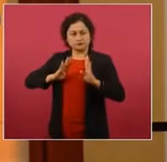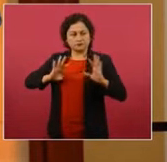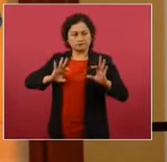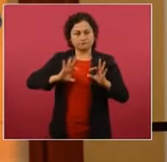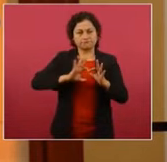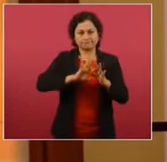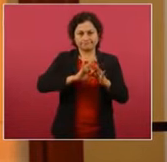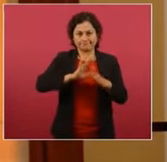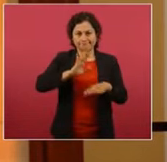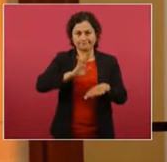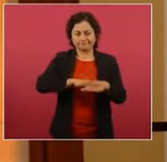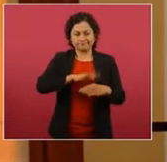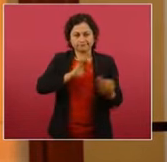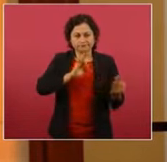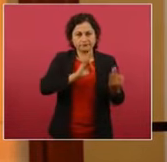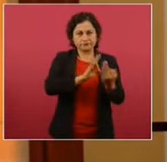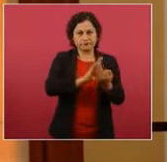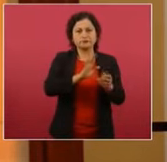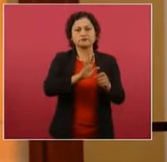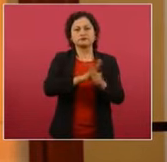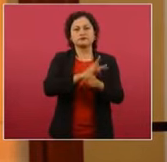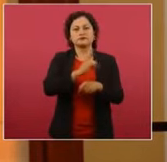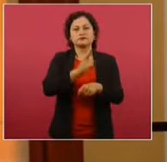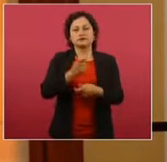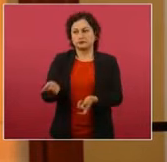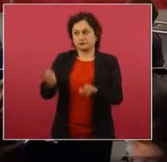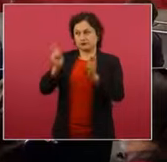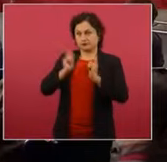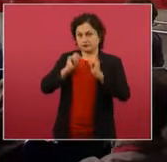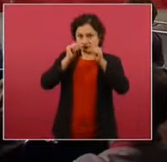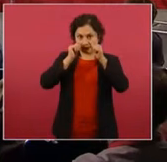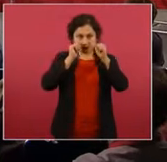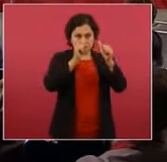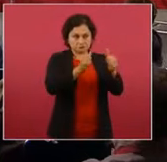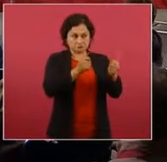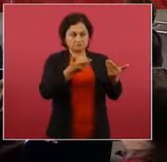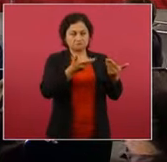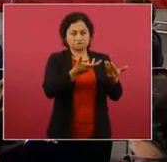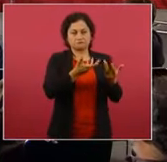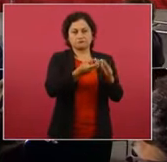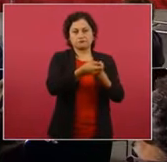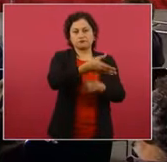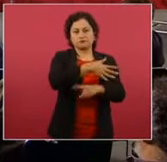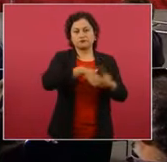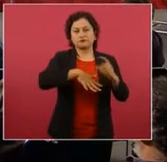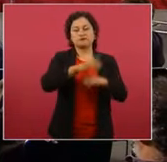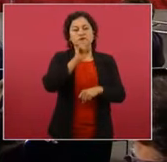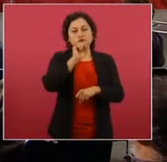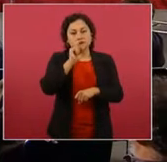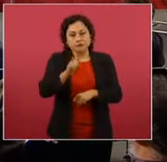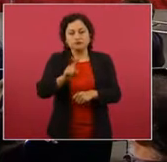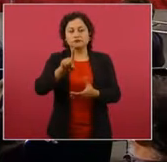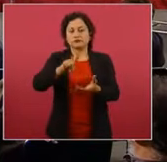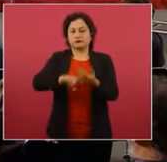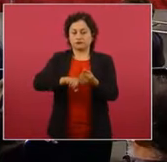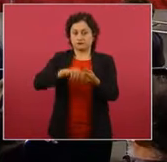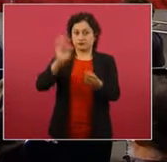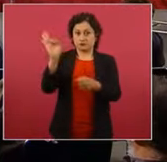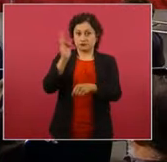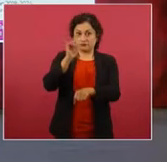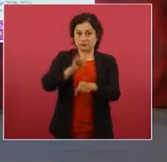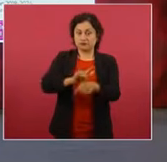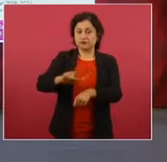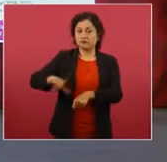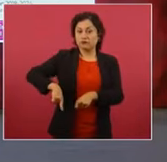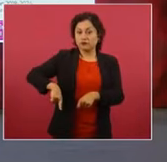misiones que tenemos asignadas, una participación en los proyectos del gobierno federal, los proyectos